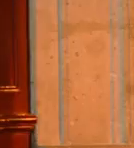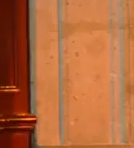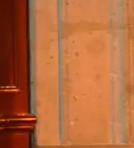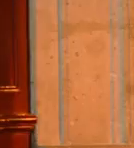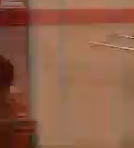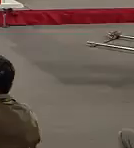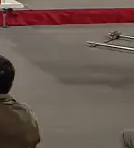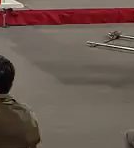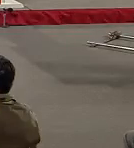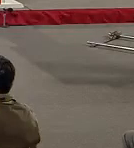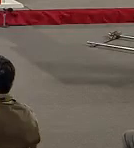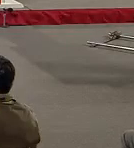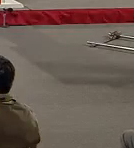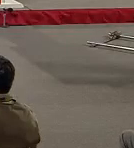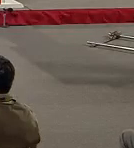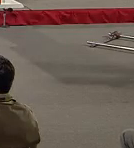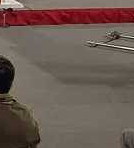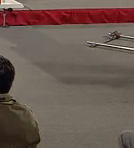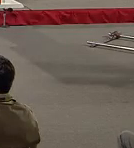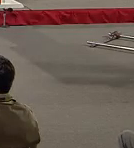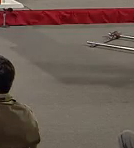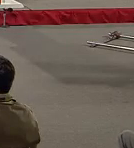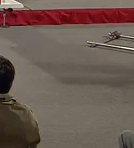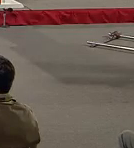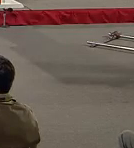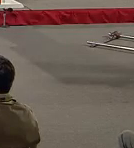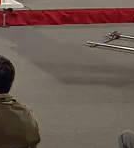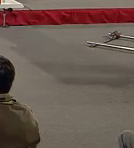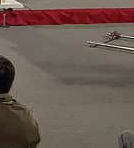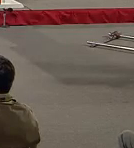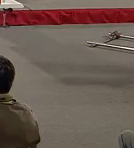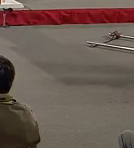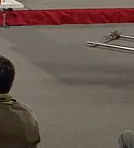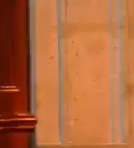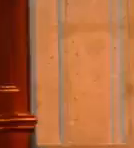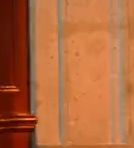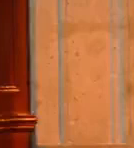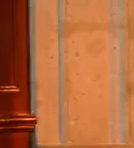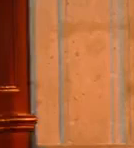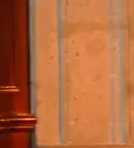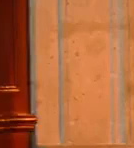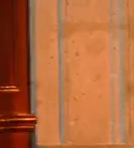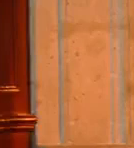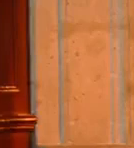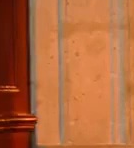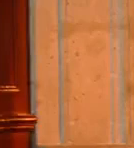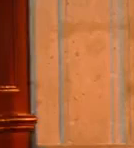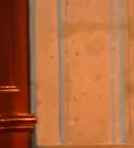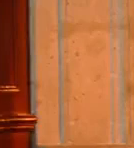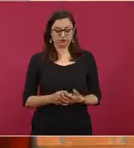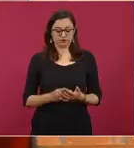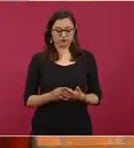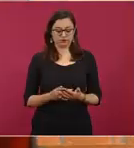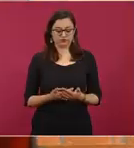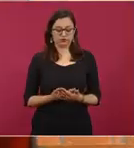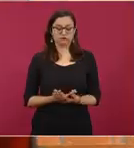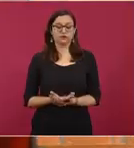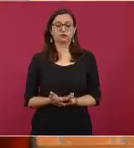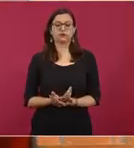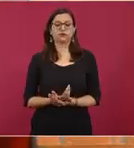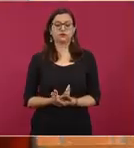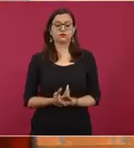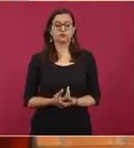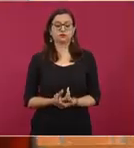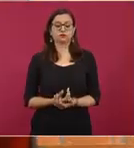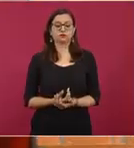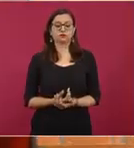agradecer, si me lo permite, señor presidente, para una felicitación al personal que trabaja en el centro de monitoreo. La